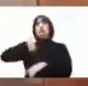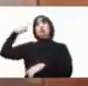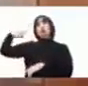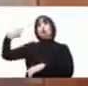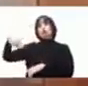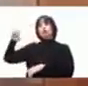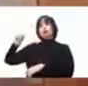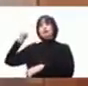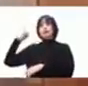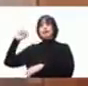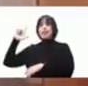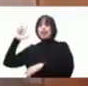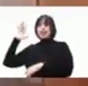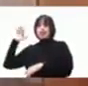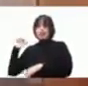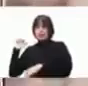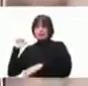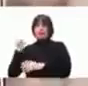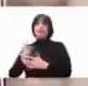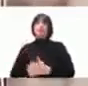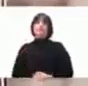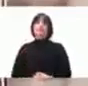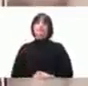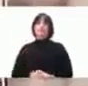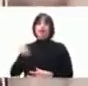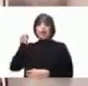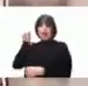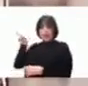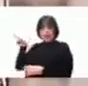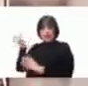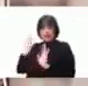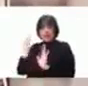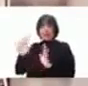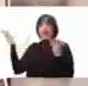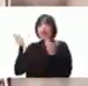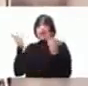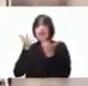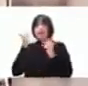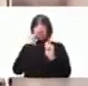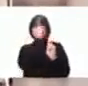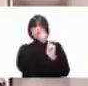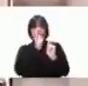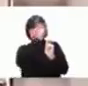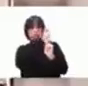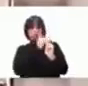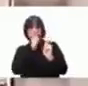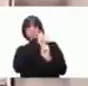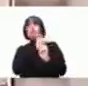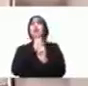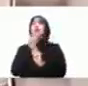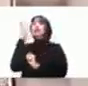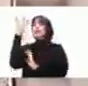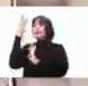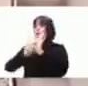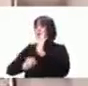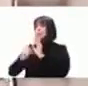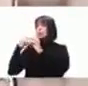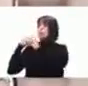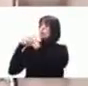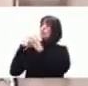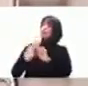Silvia Calderón Casiano. Él hizo la escultura en tres meses.